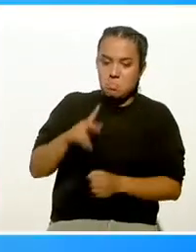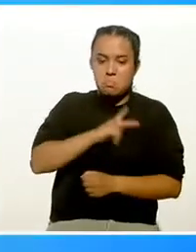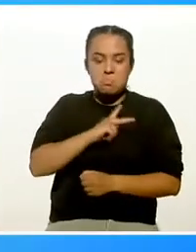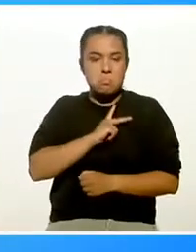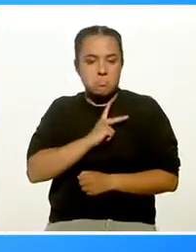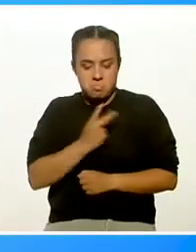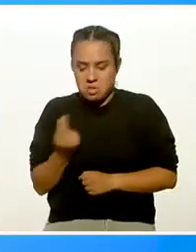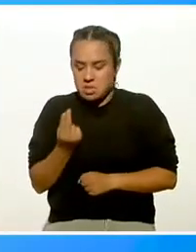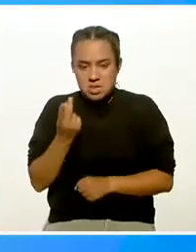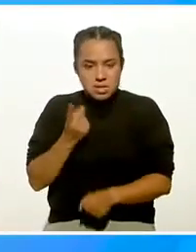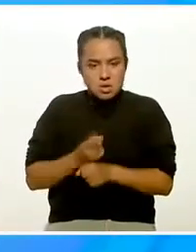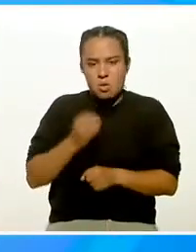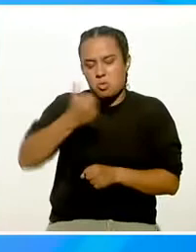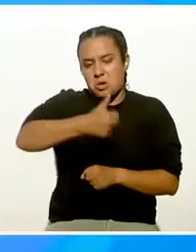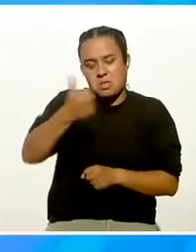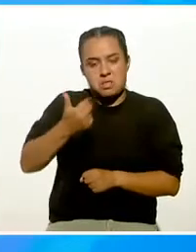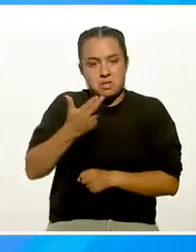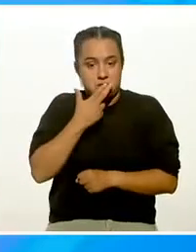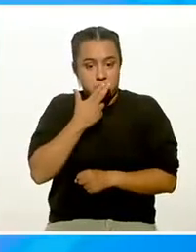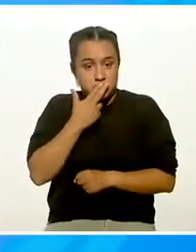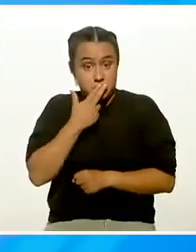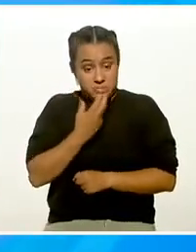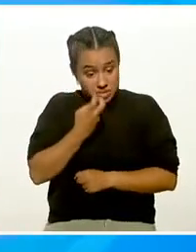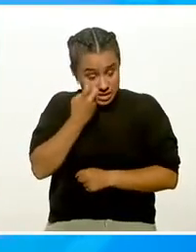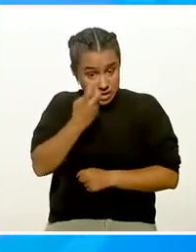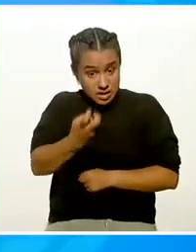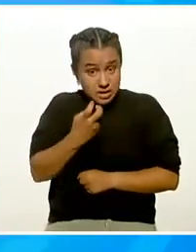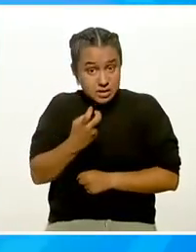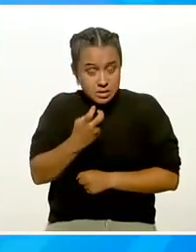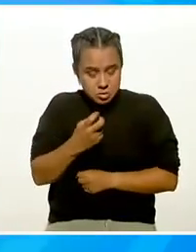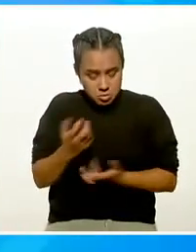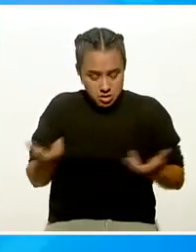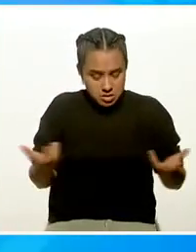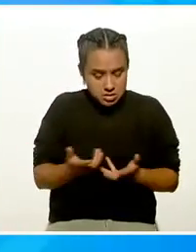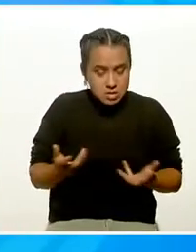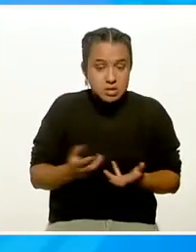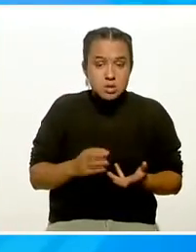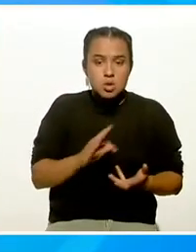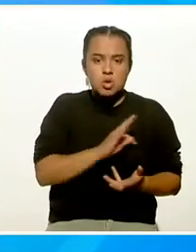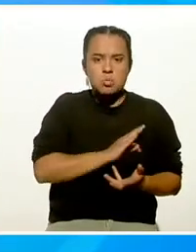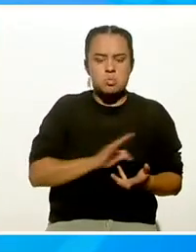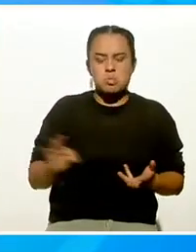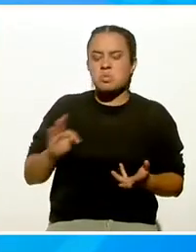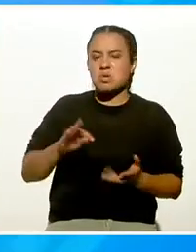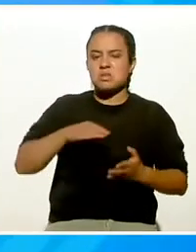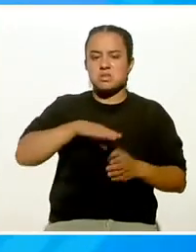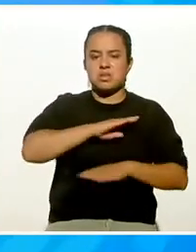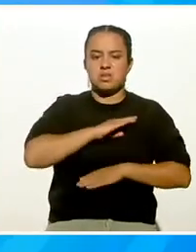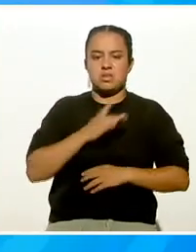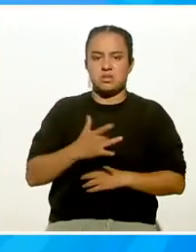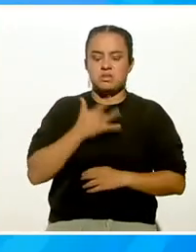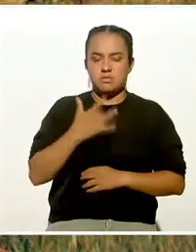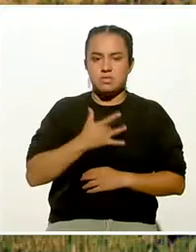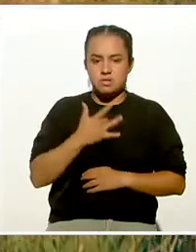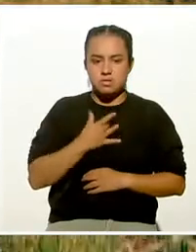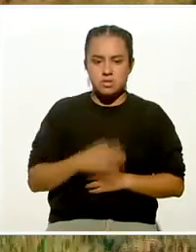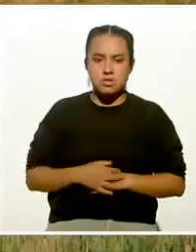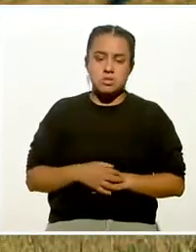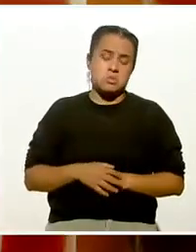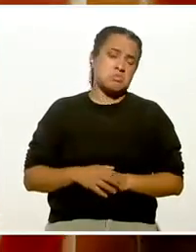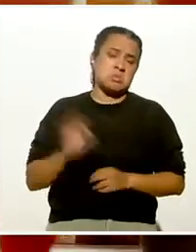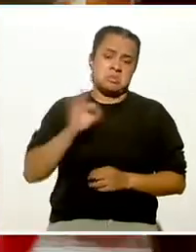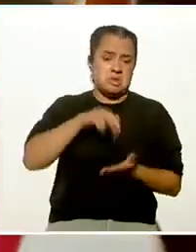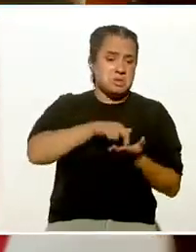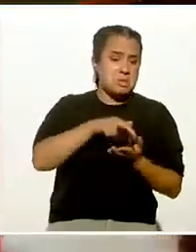y preferencias de cada quien hará que su práctica se adopte de manera satisfactoria. Caminar rápido,